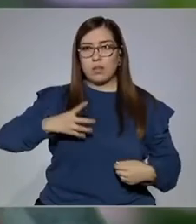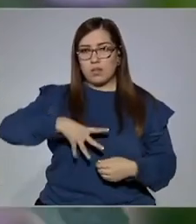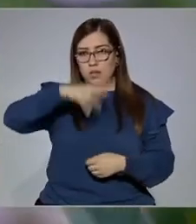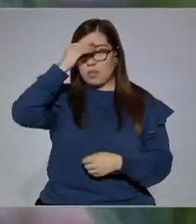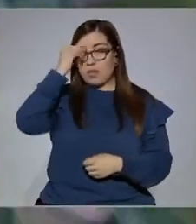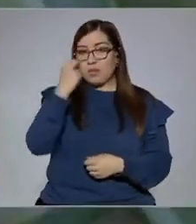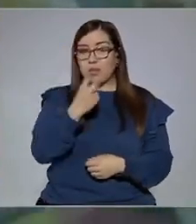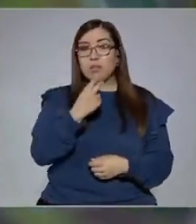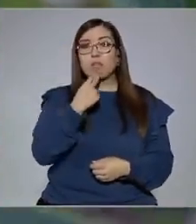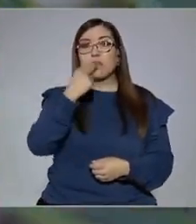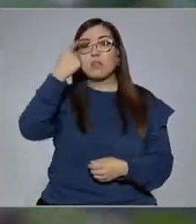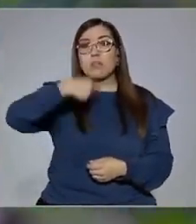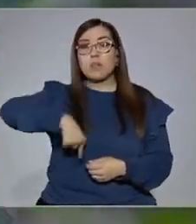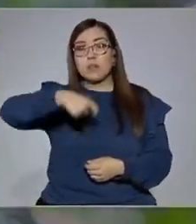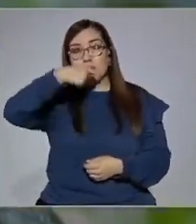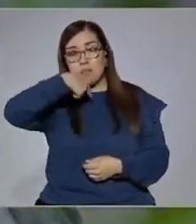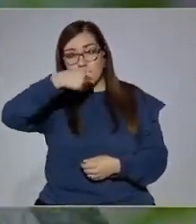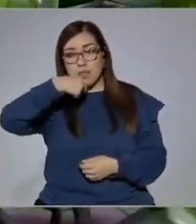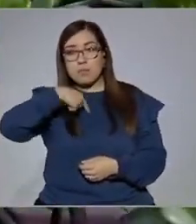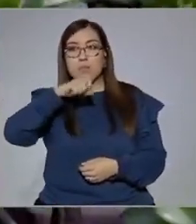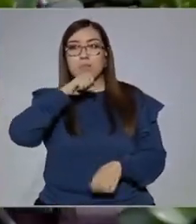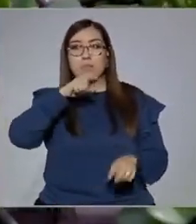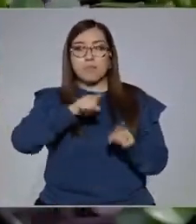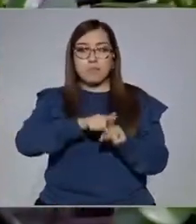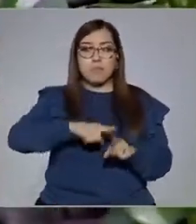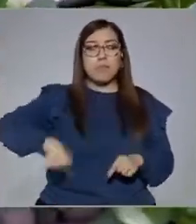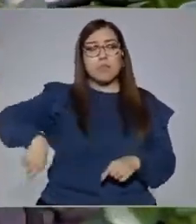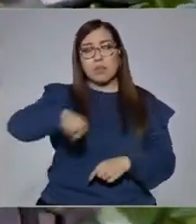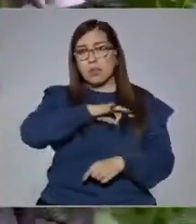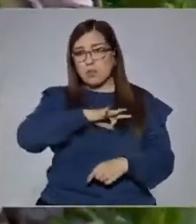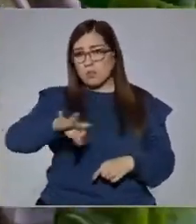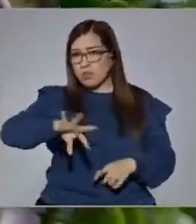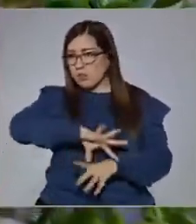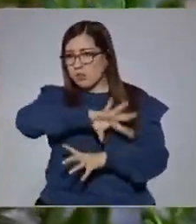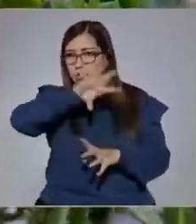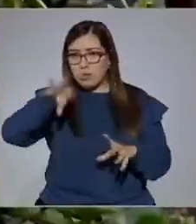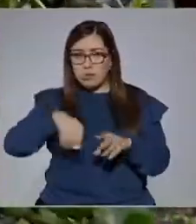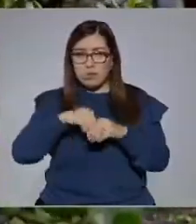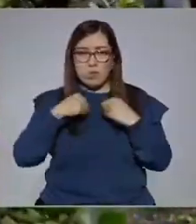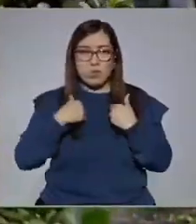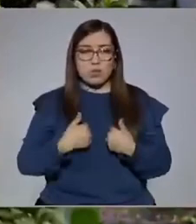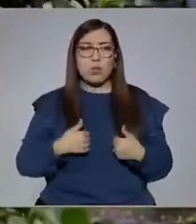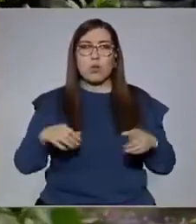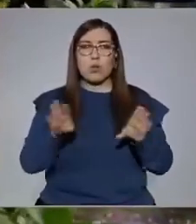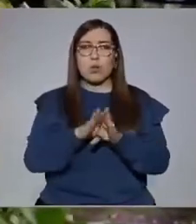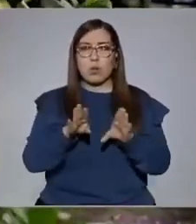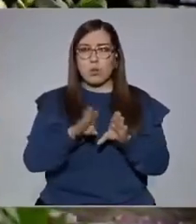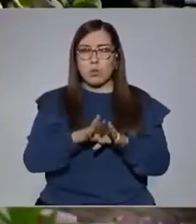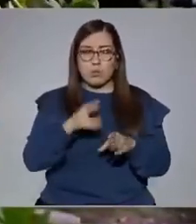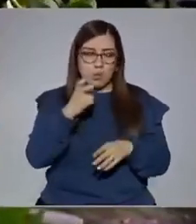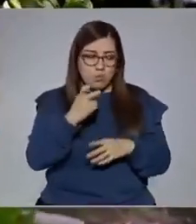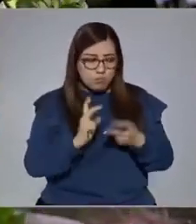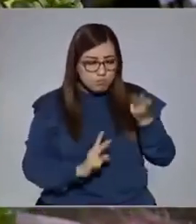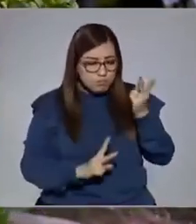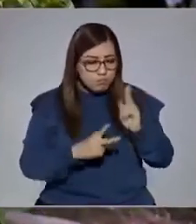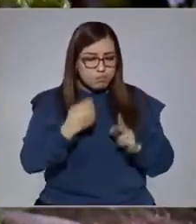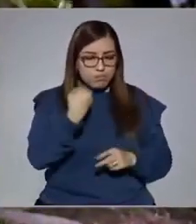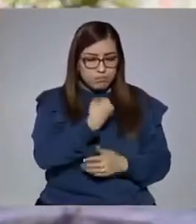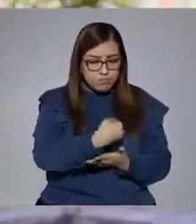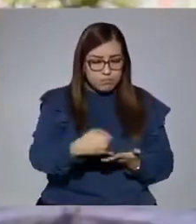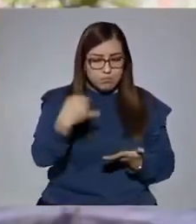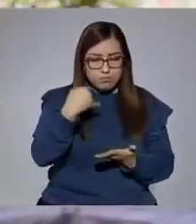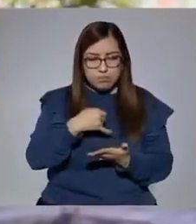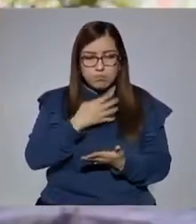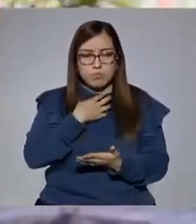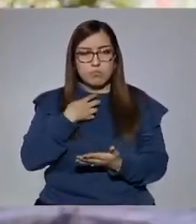para sus medicamentos y puedan tener todo el contexto desde cómo se siembra, cómo se cuida, cómo se colecta